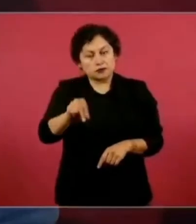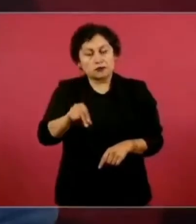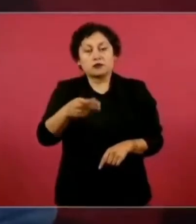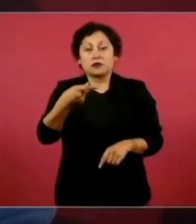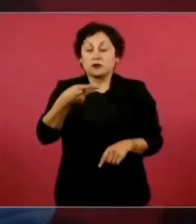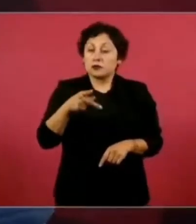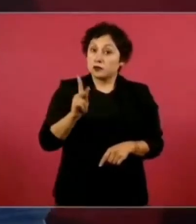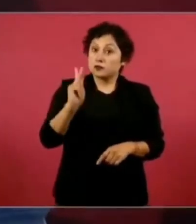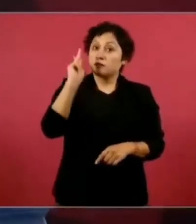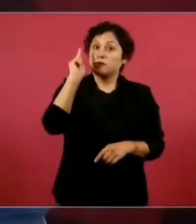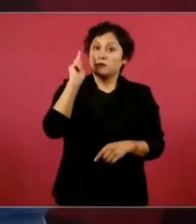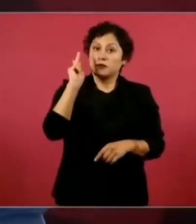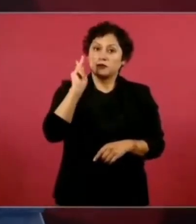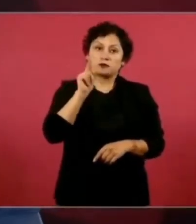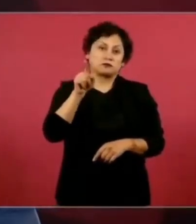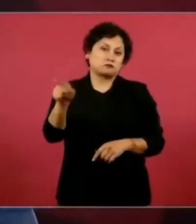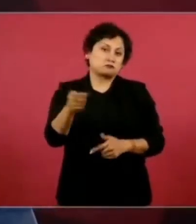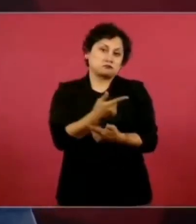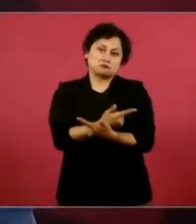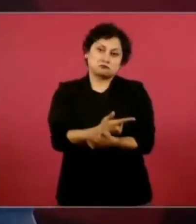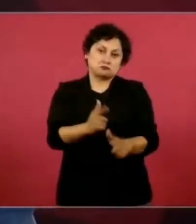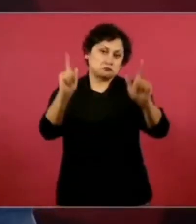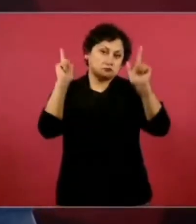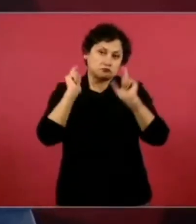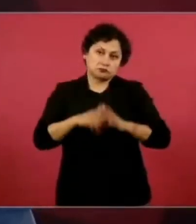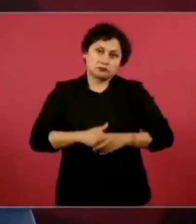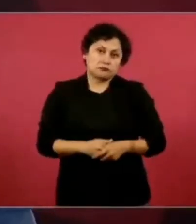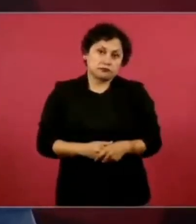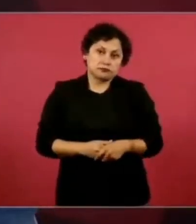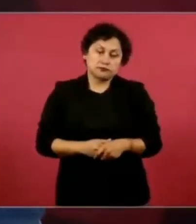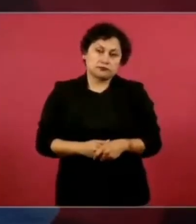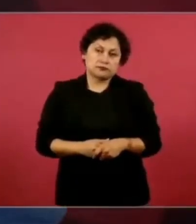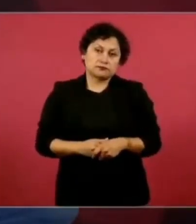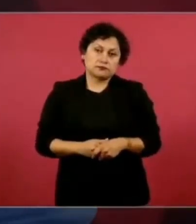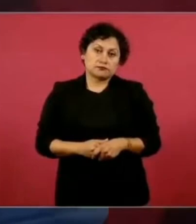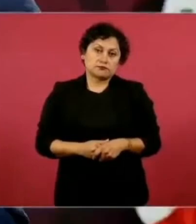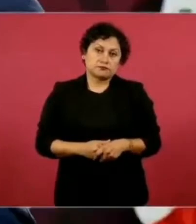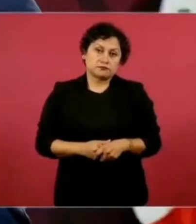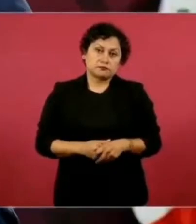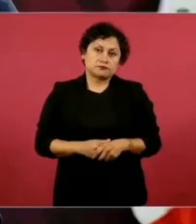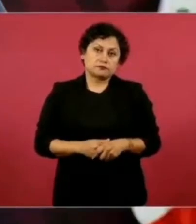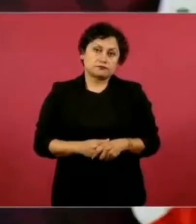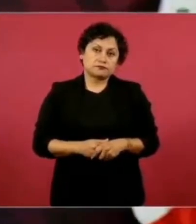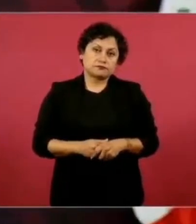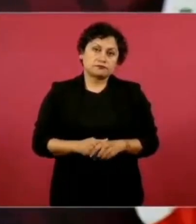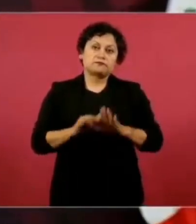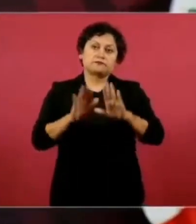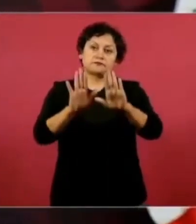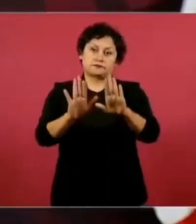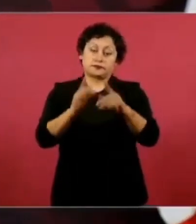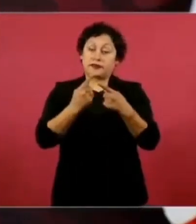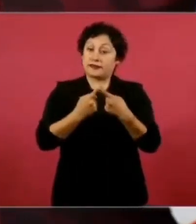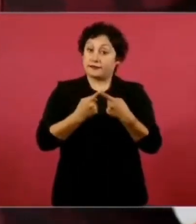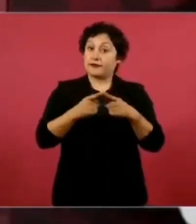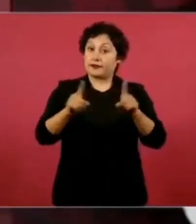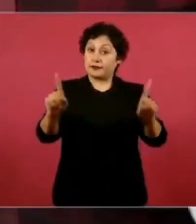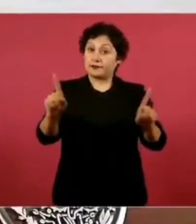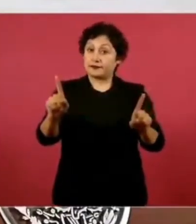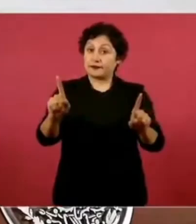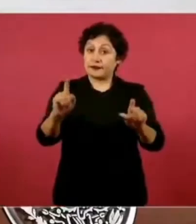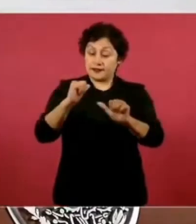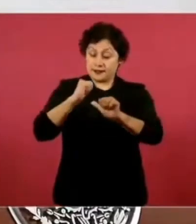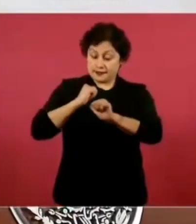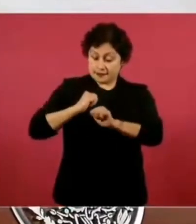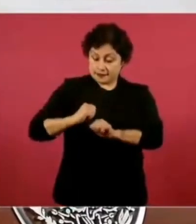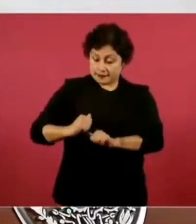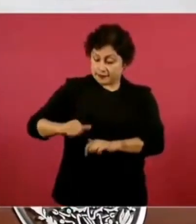él es libre y una cosa es el gobierno de México y otra cosa